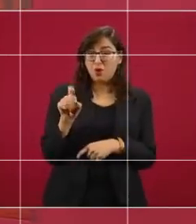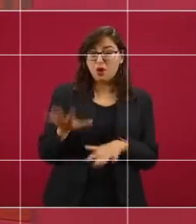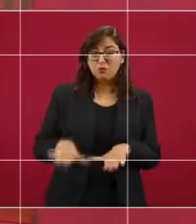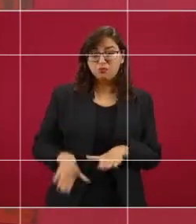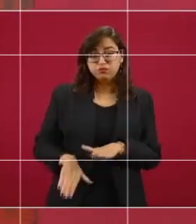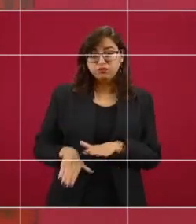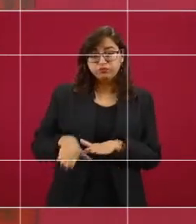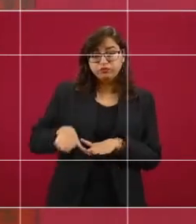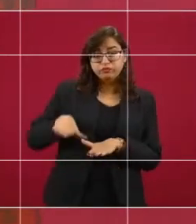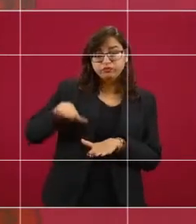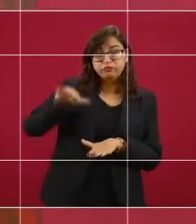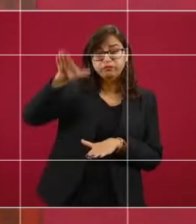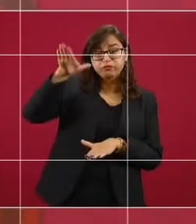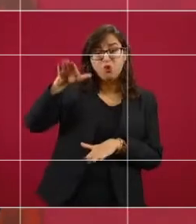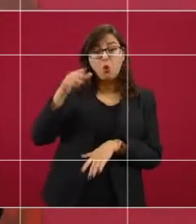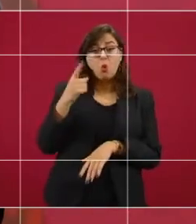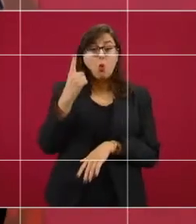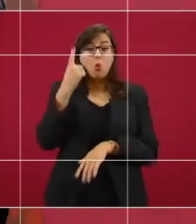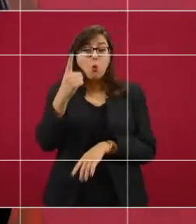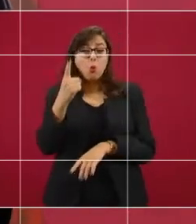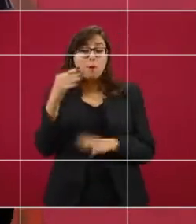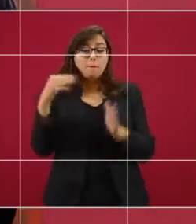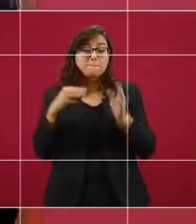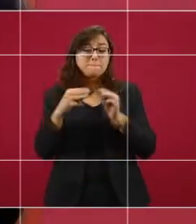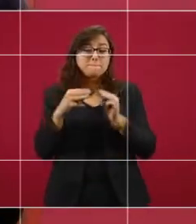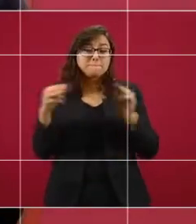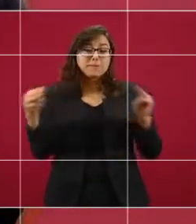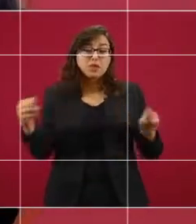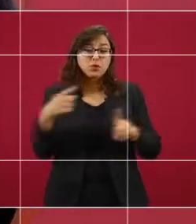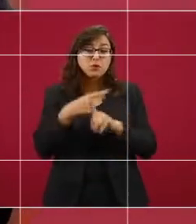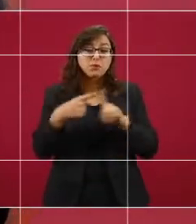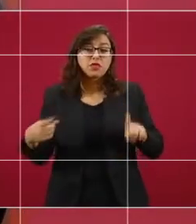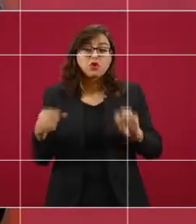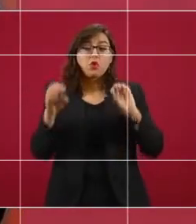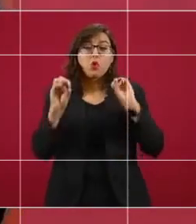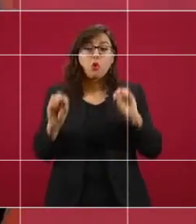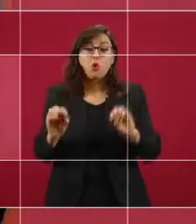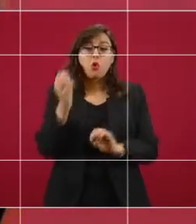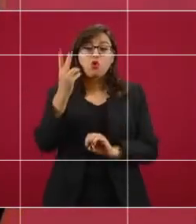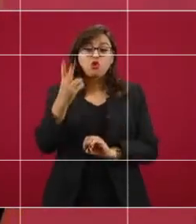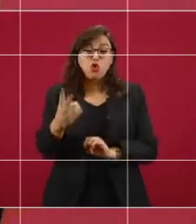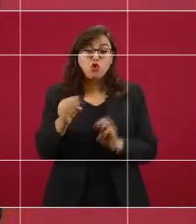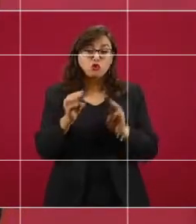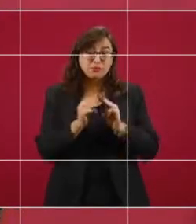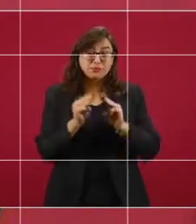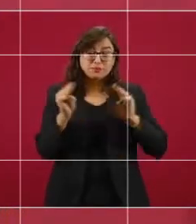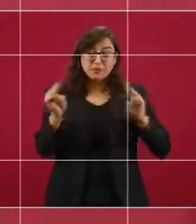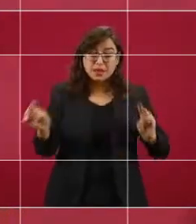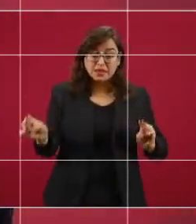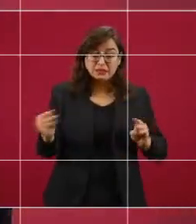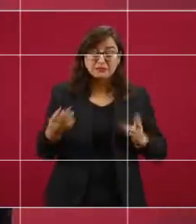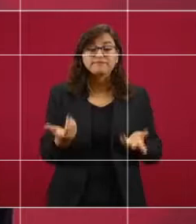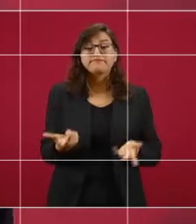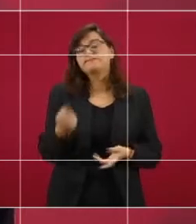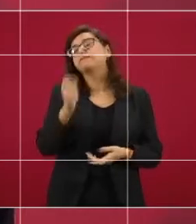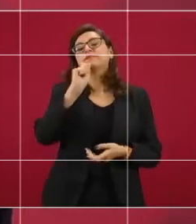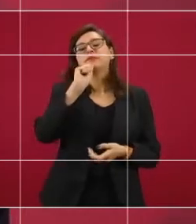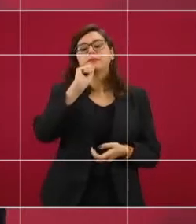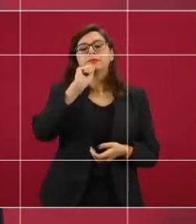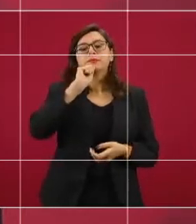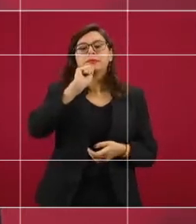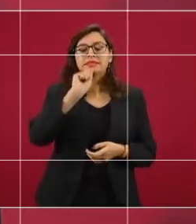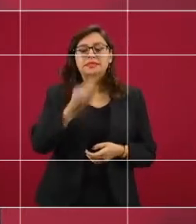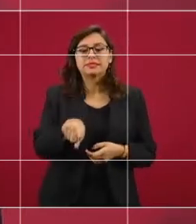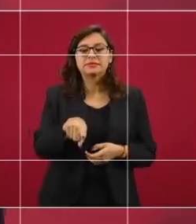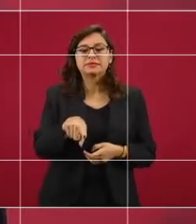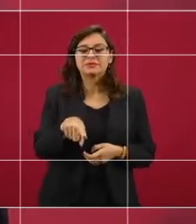metro y medio, dos metros. También se ha cometido el error,